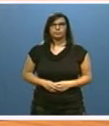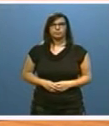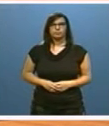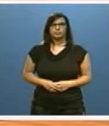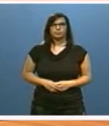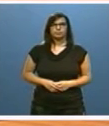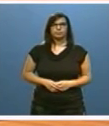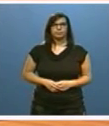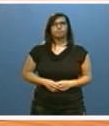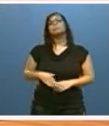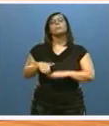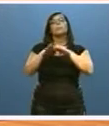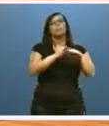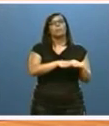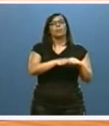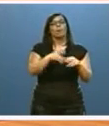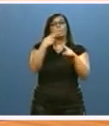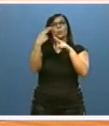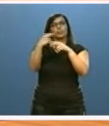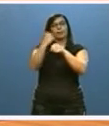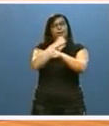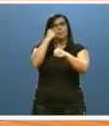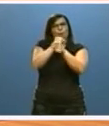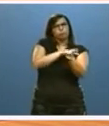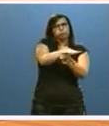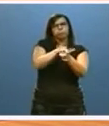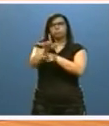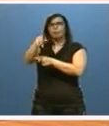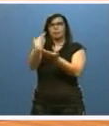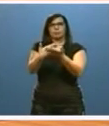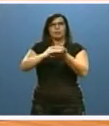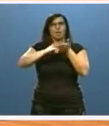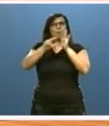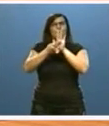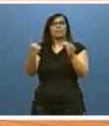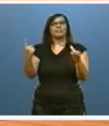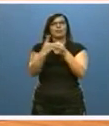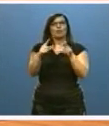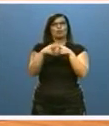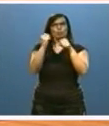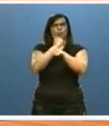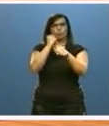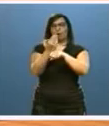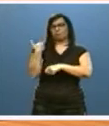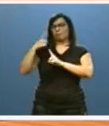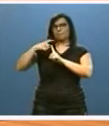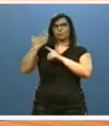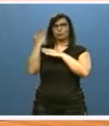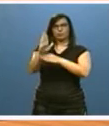Por otra parte, la dimensión social de las políticas de empleo se refleja también en el plan de inserción sociolaboral que presentamos el pasado mes de mayo.